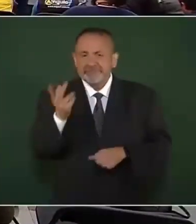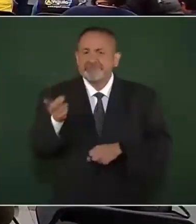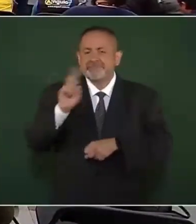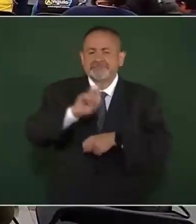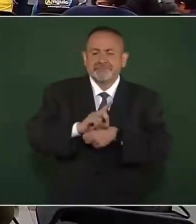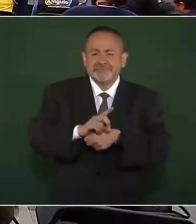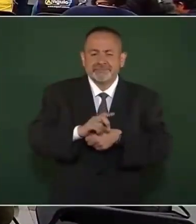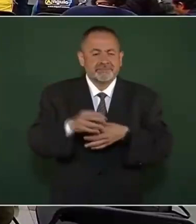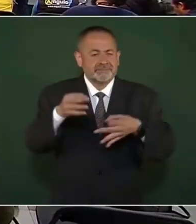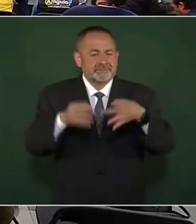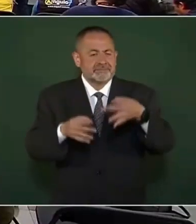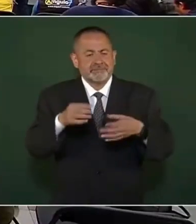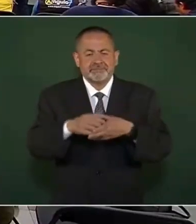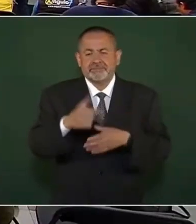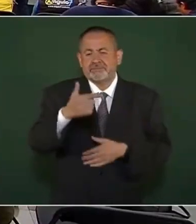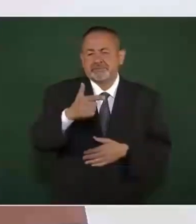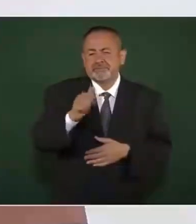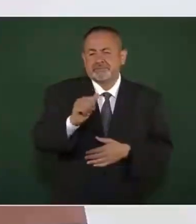García Luna,